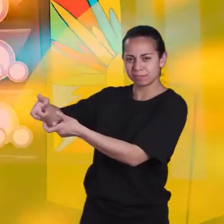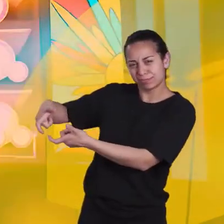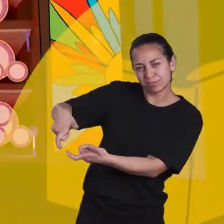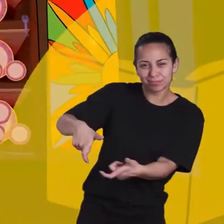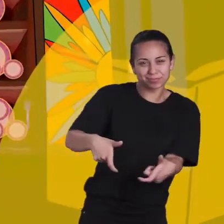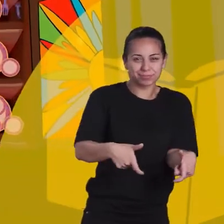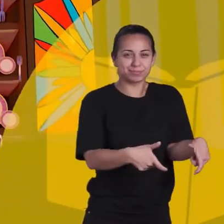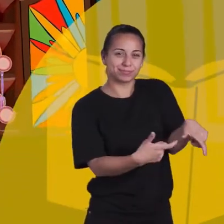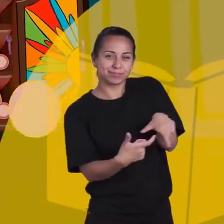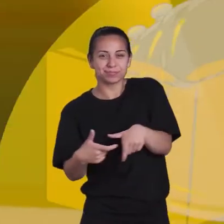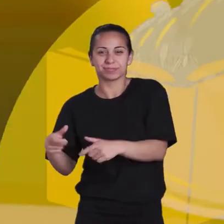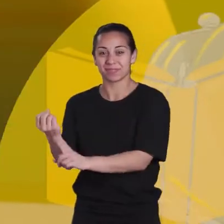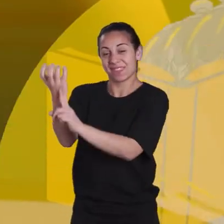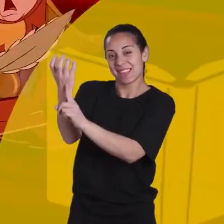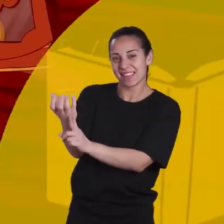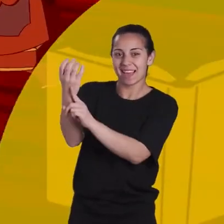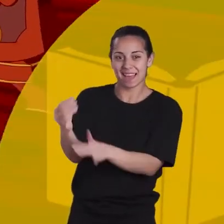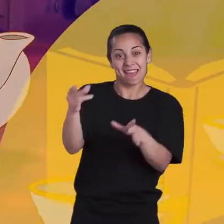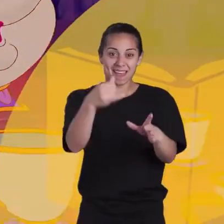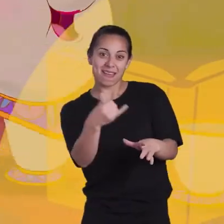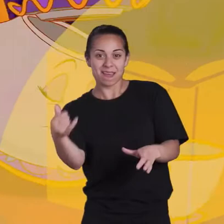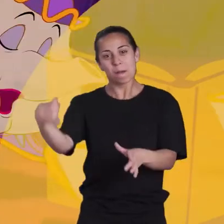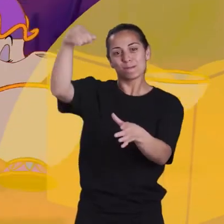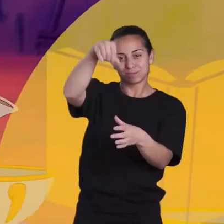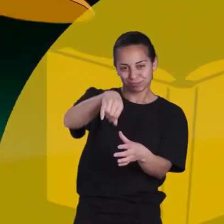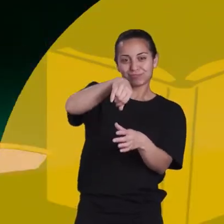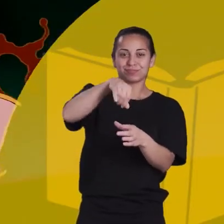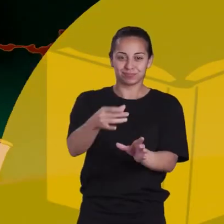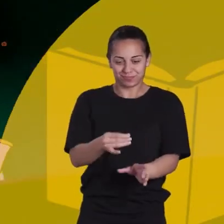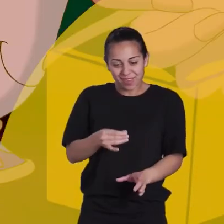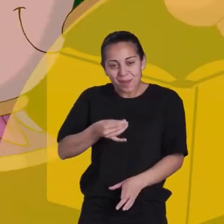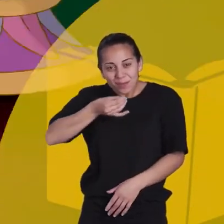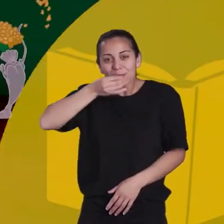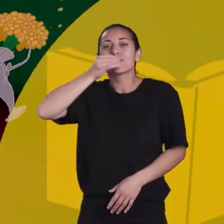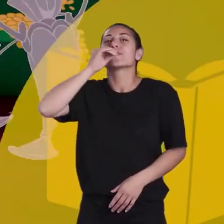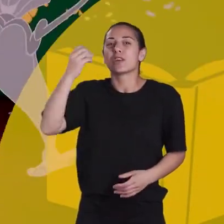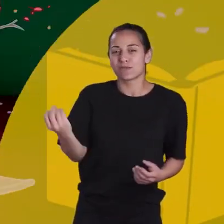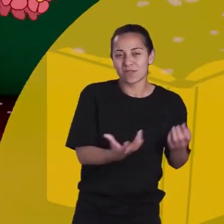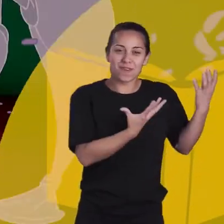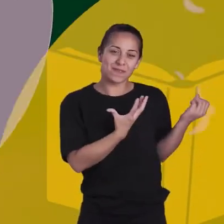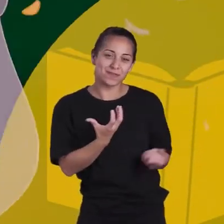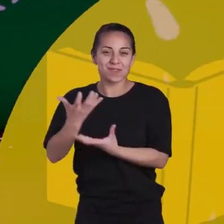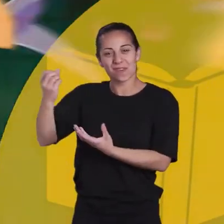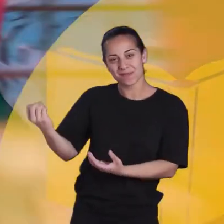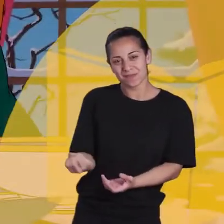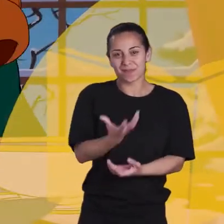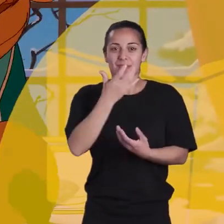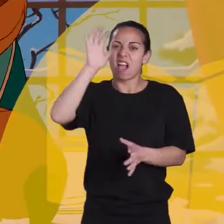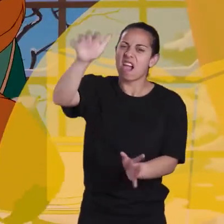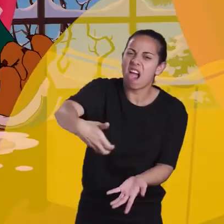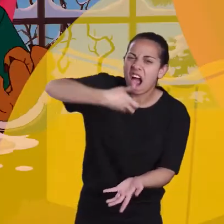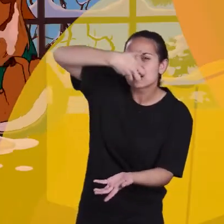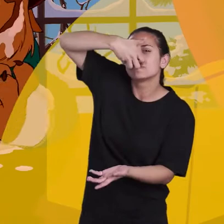Bella conoce al personal encantado, Lumiere, Ding Dong, la señora Potts y Chip, quienes le preparan una cena muy especial.